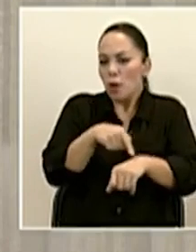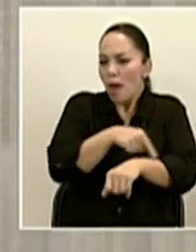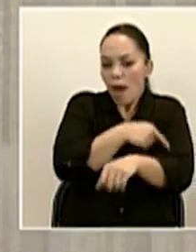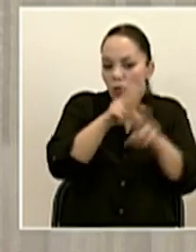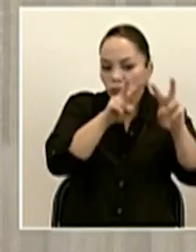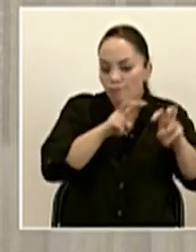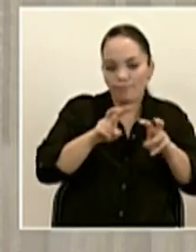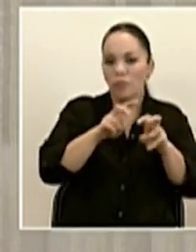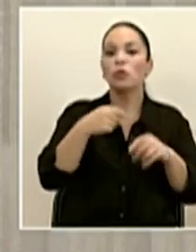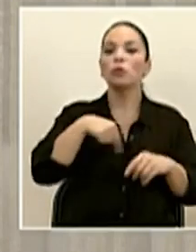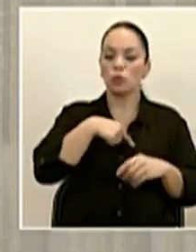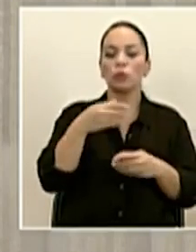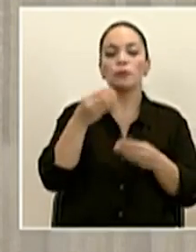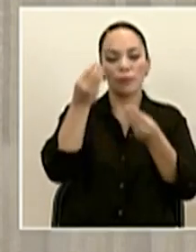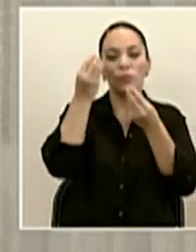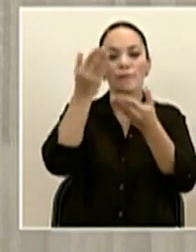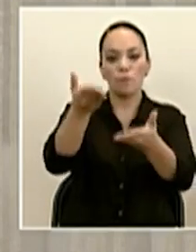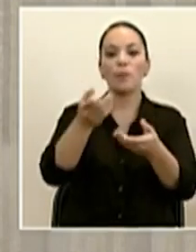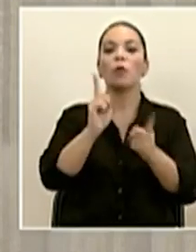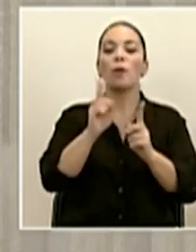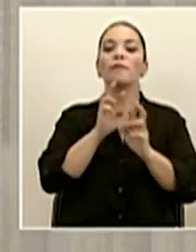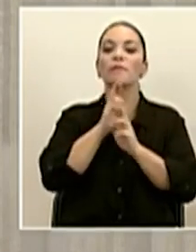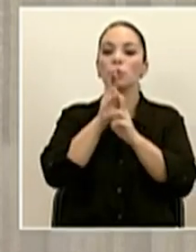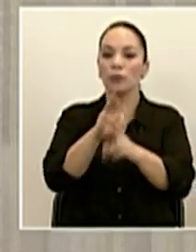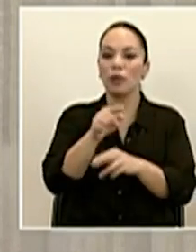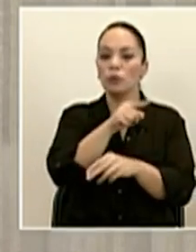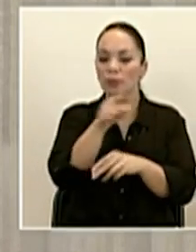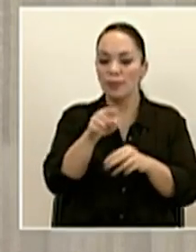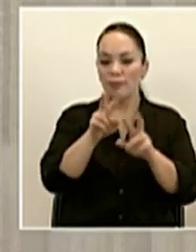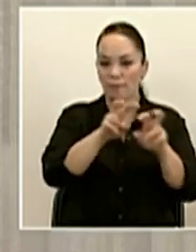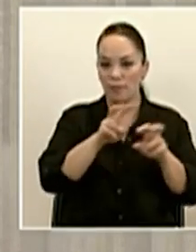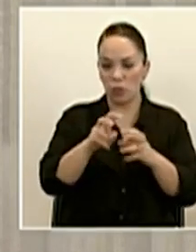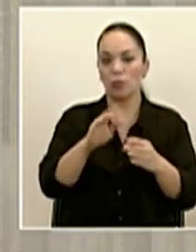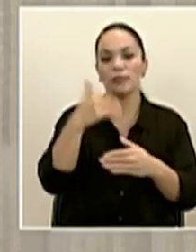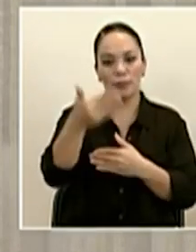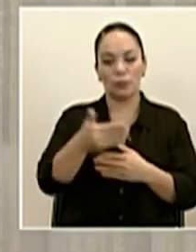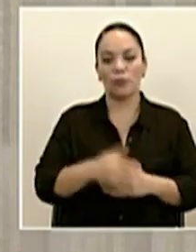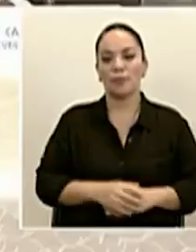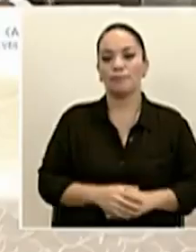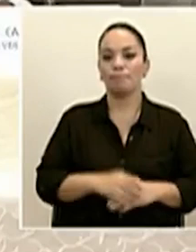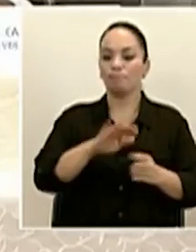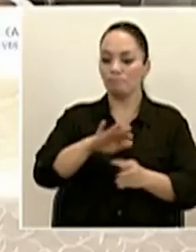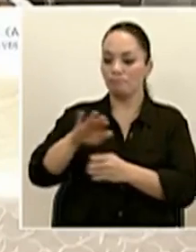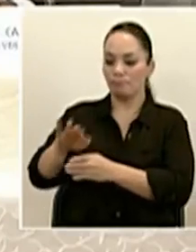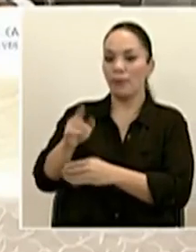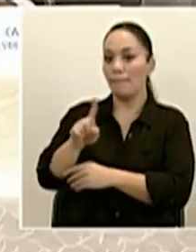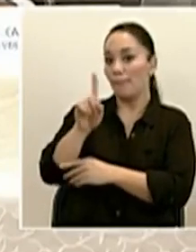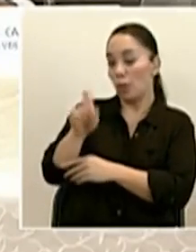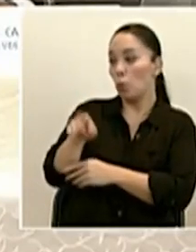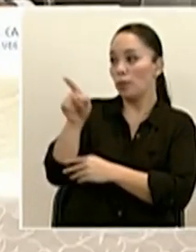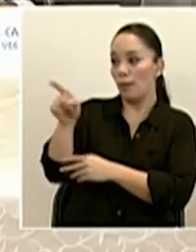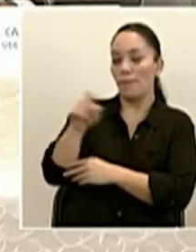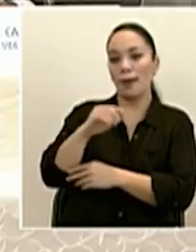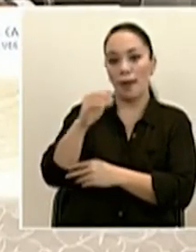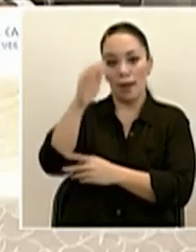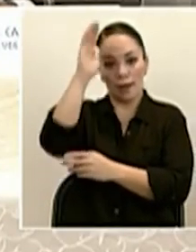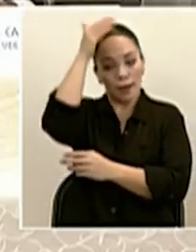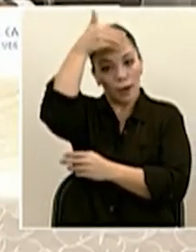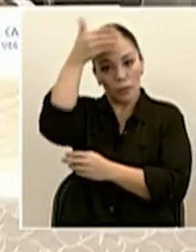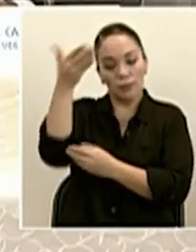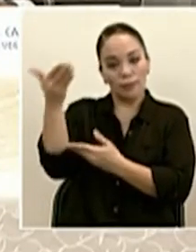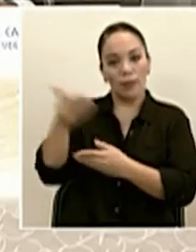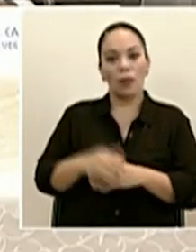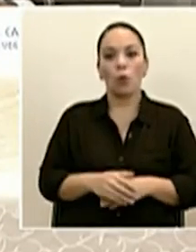anunciando cuáles son los resultados de esas inspecciones. Para el presidente Alvarado, Tracy Morales de Extra TV 42